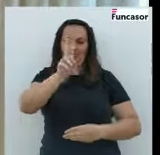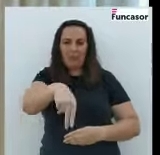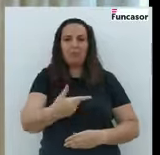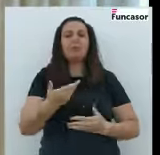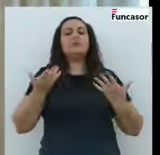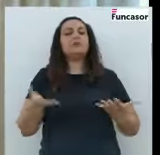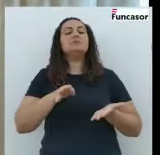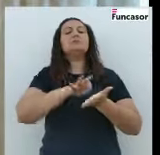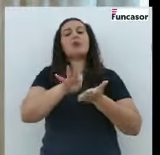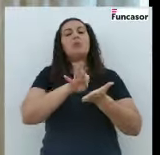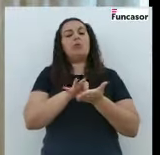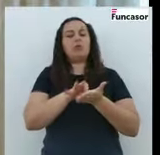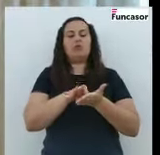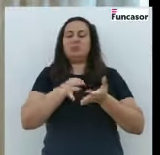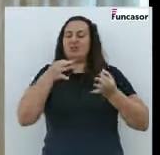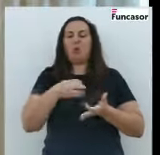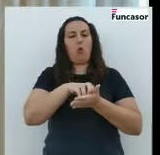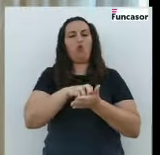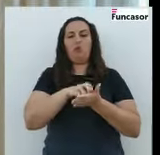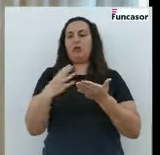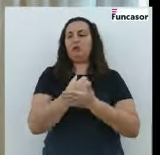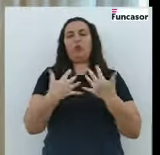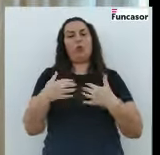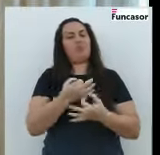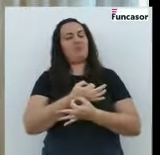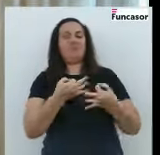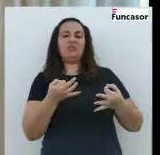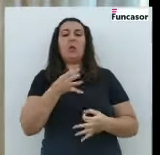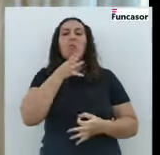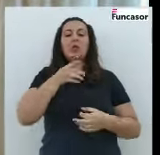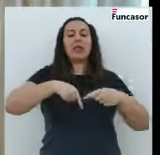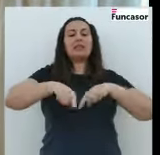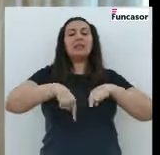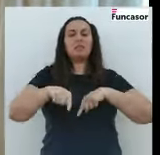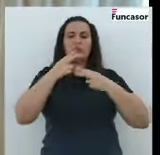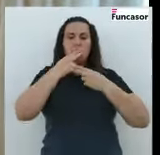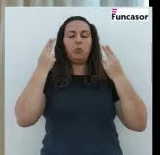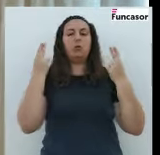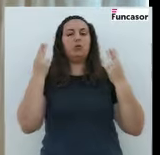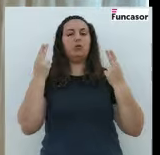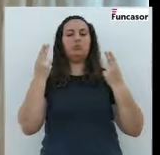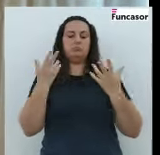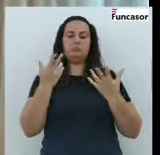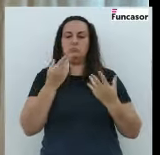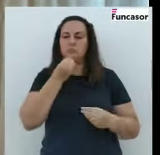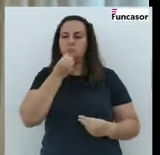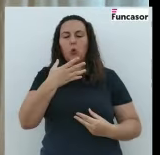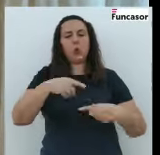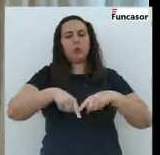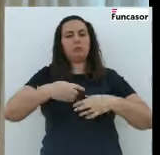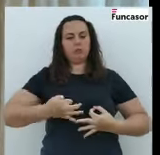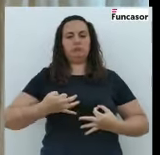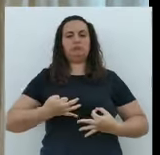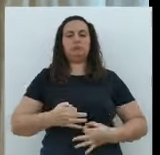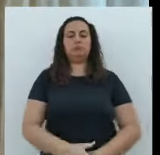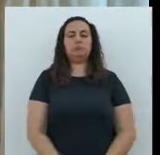esos servicios, sin duda alguna todo va a funcionar perfectamente porque ese transporte, el transporte público, es un transporte que tiene que ser